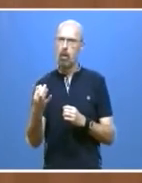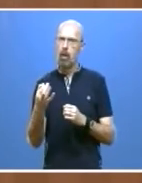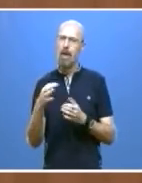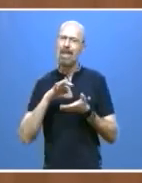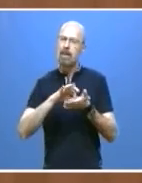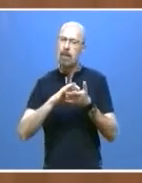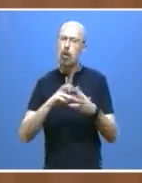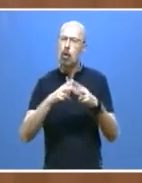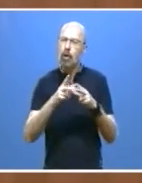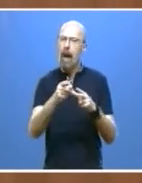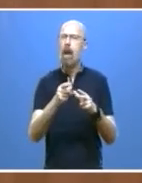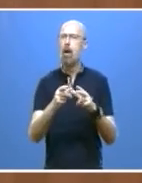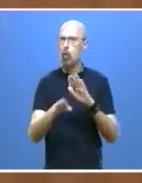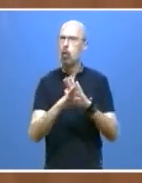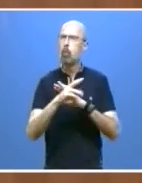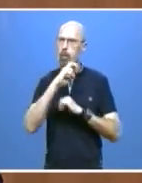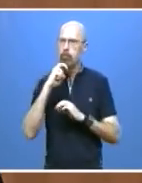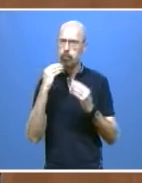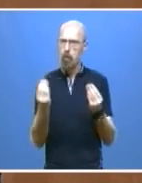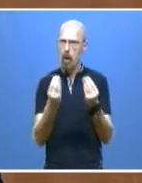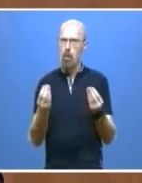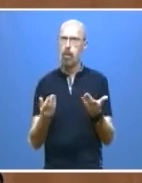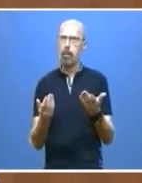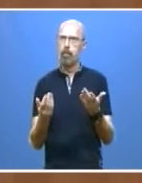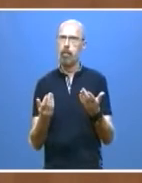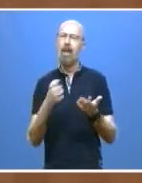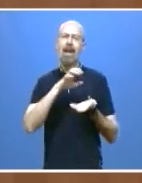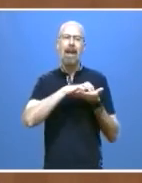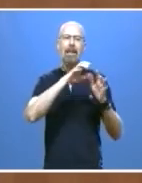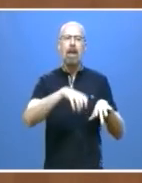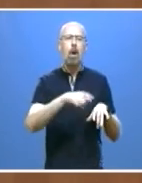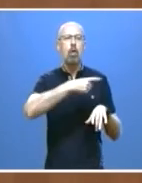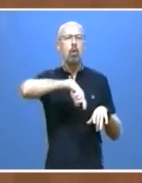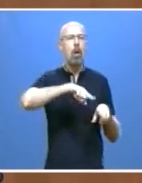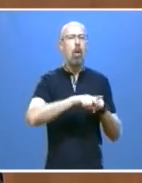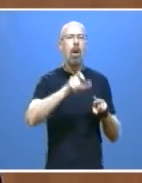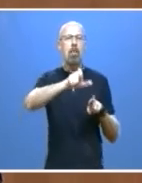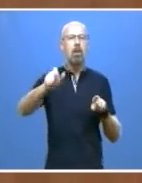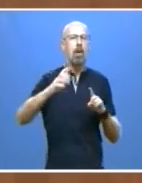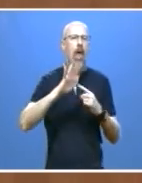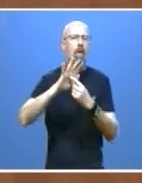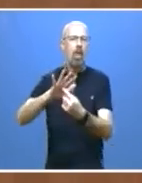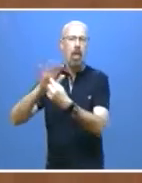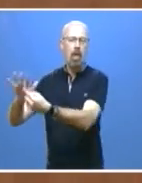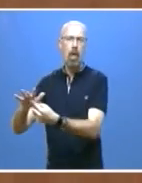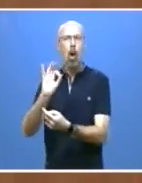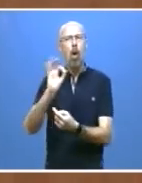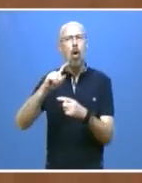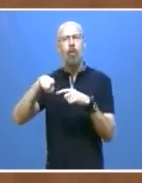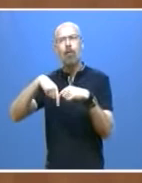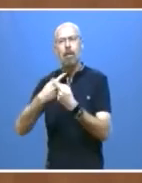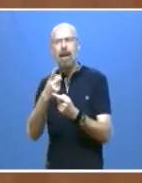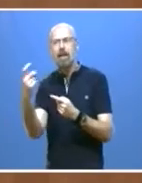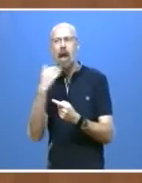quede claro la Junta de Castilla y León no va a dejar desamparada a ninguna persona ni a ninguna familia que lo necesite.